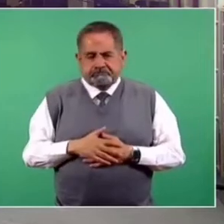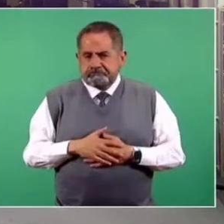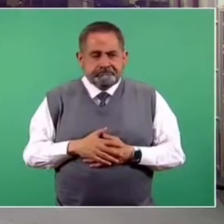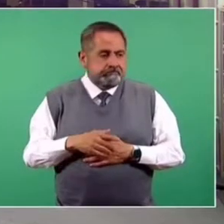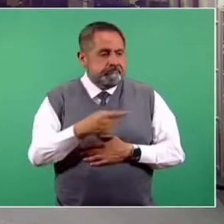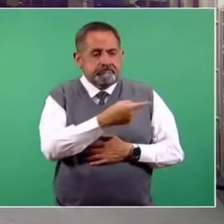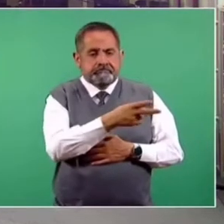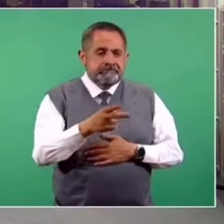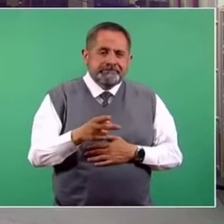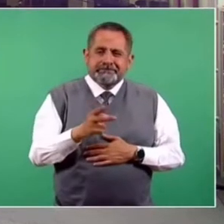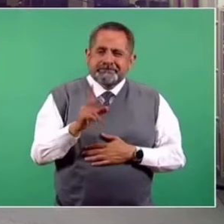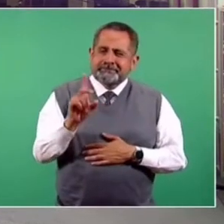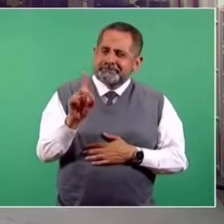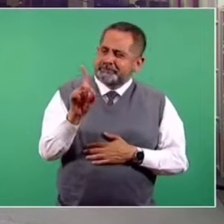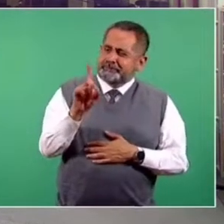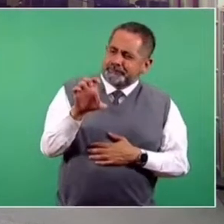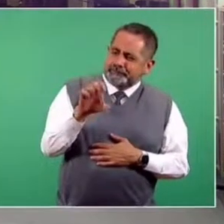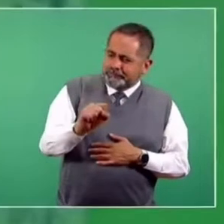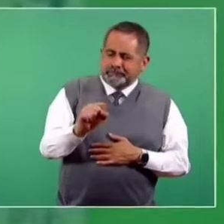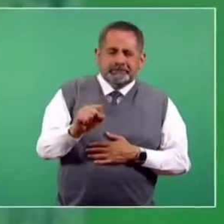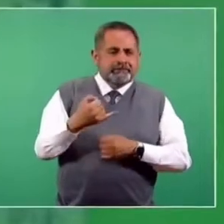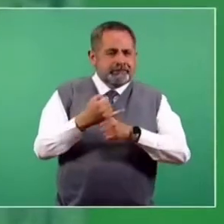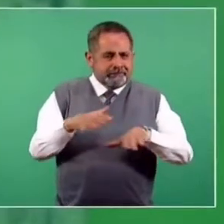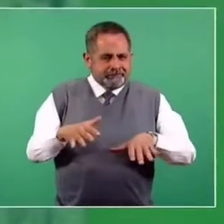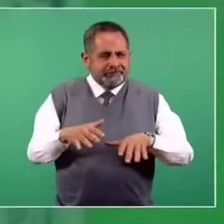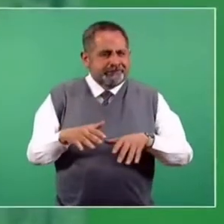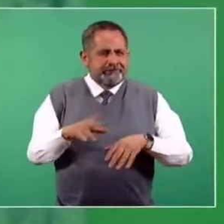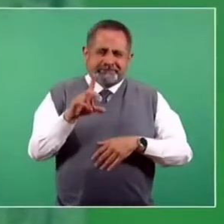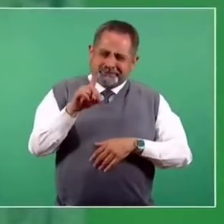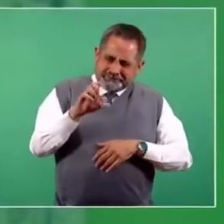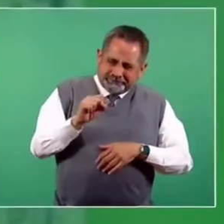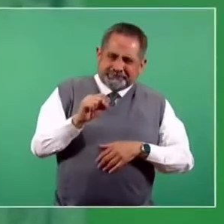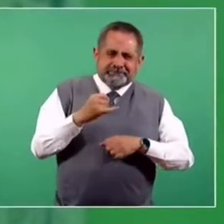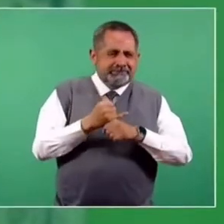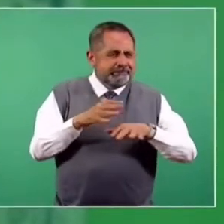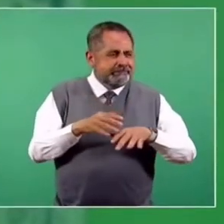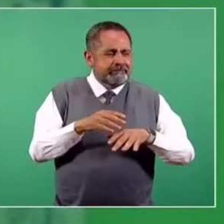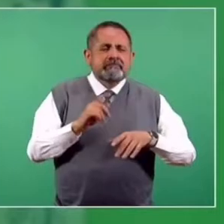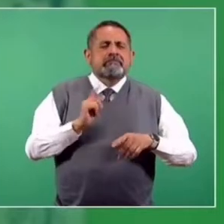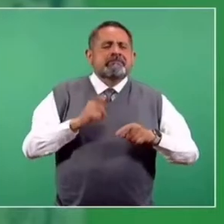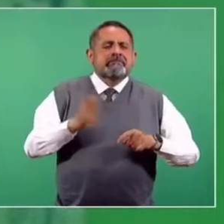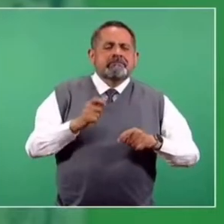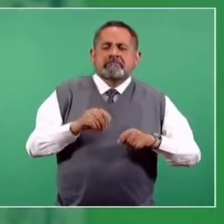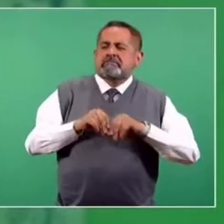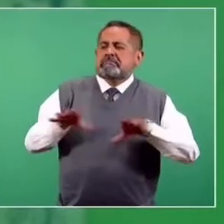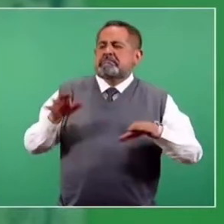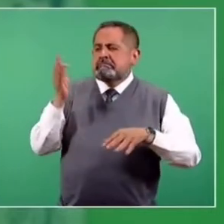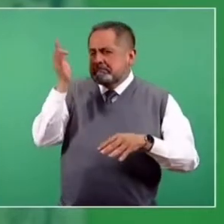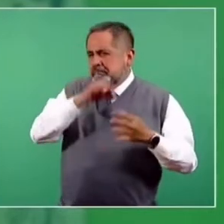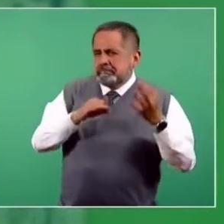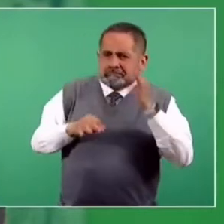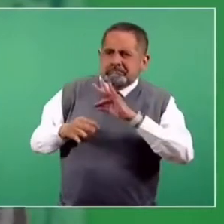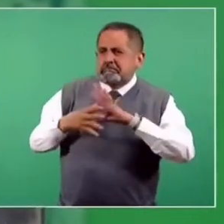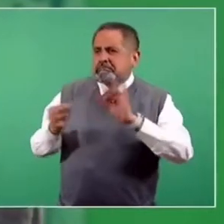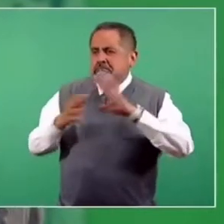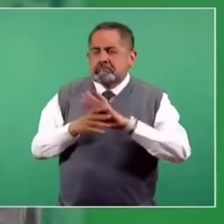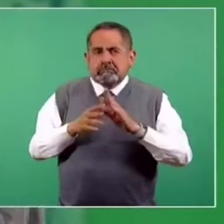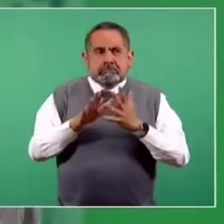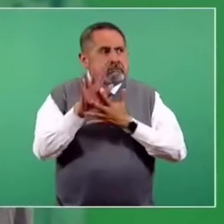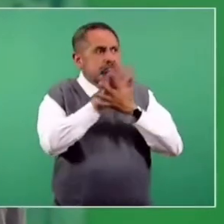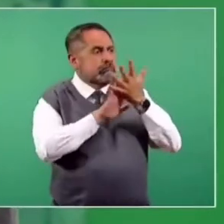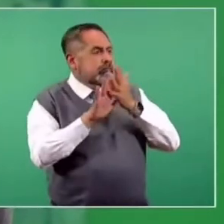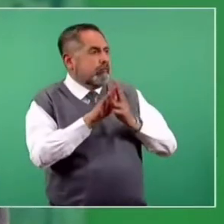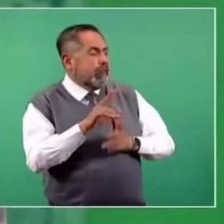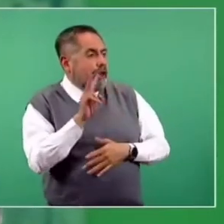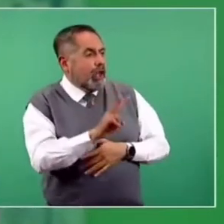La desinformación lleva a causar daños a la sociedad. ¿Por qué razón? Porque se filtran